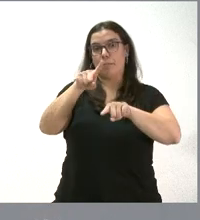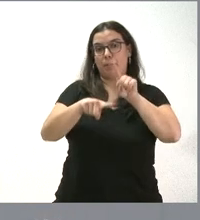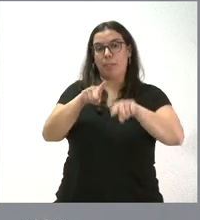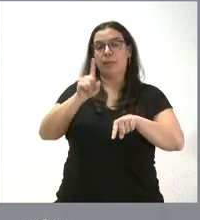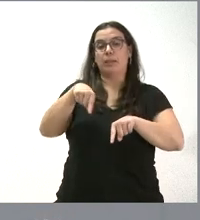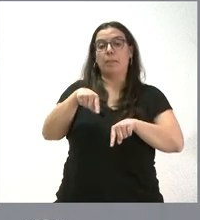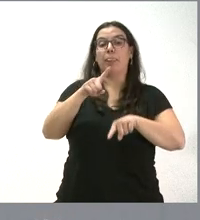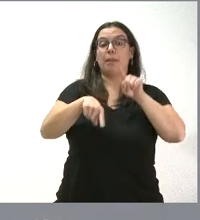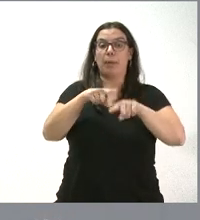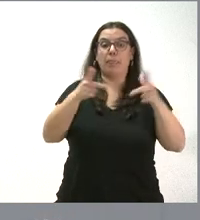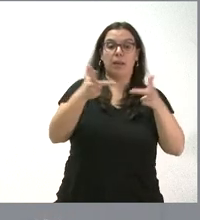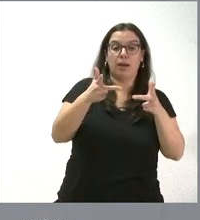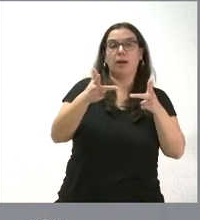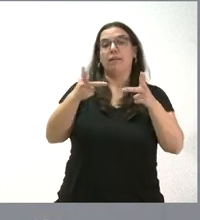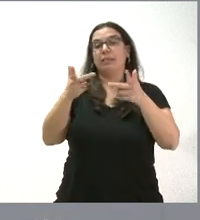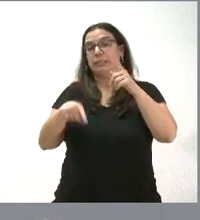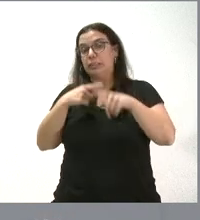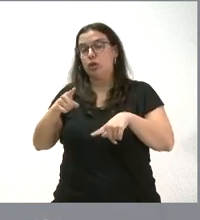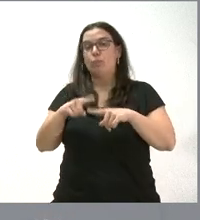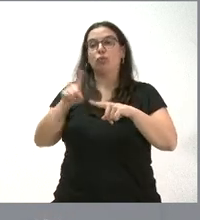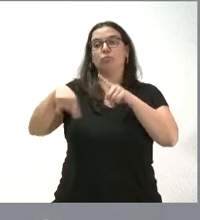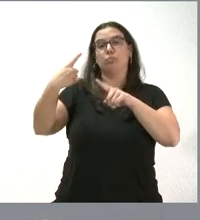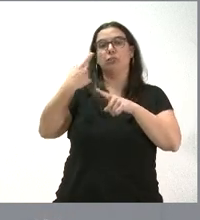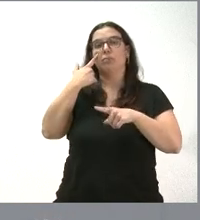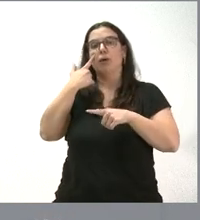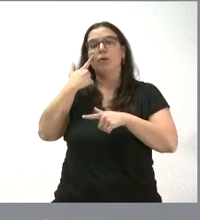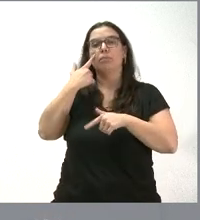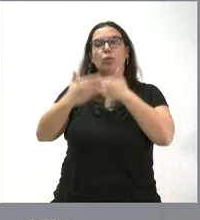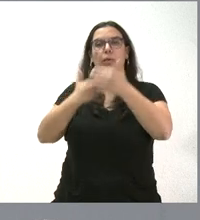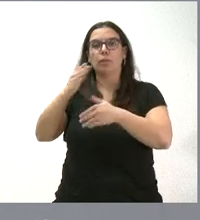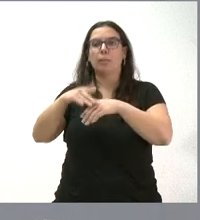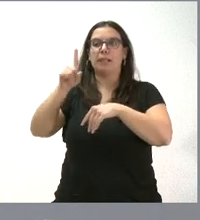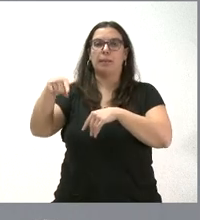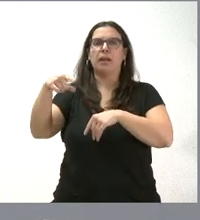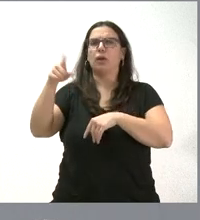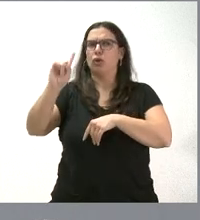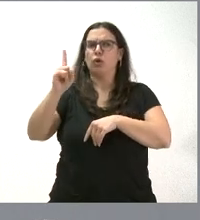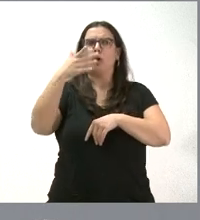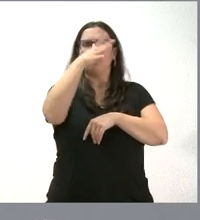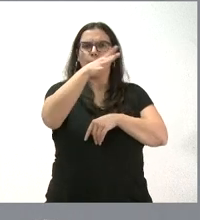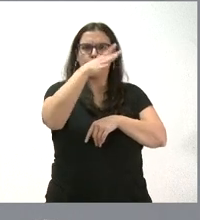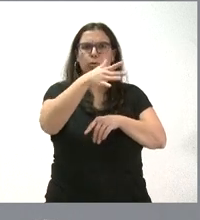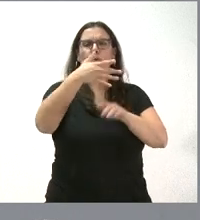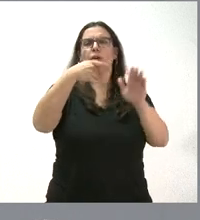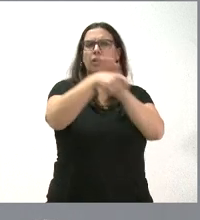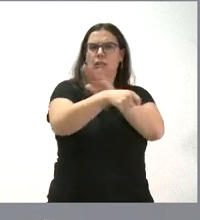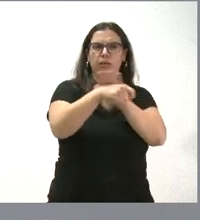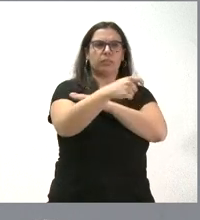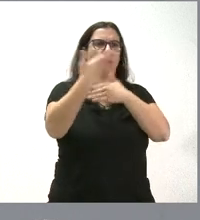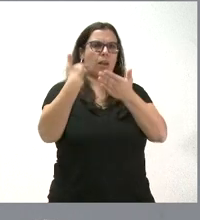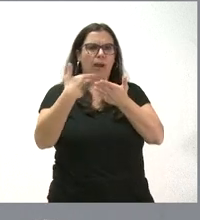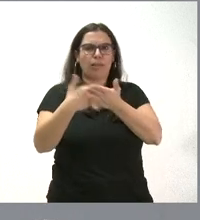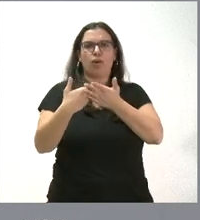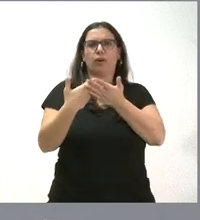por parte de la entidad que es objeto de inspección, todo el procedimiento de alegaciones conforme a la normativa del derecho administrativo